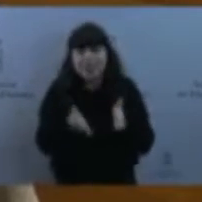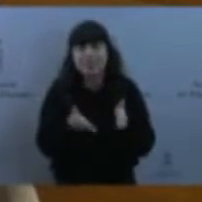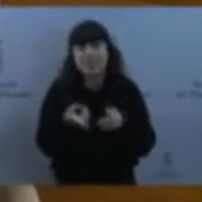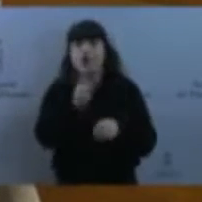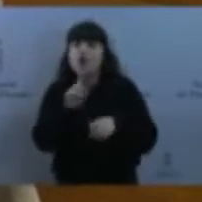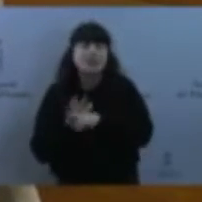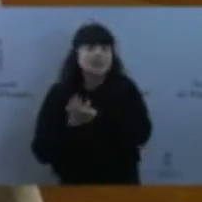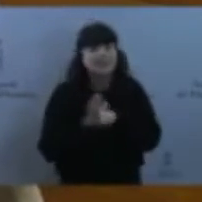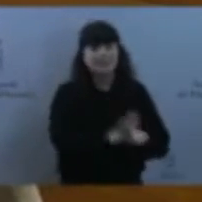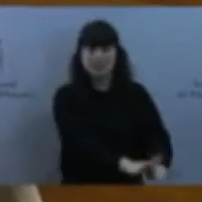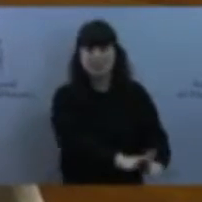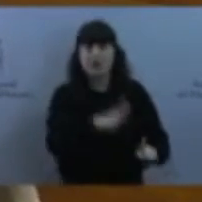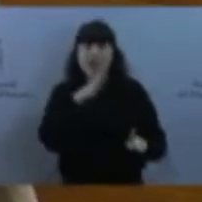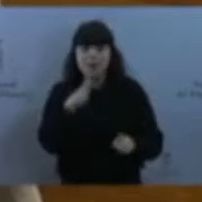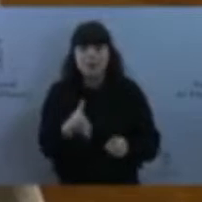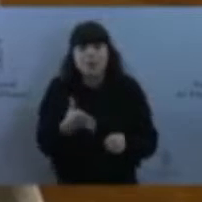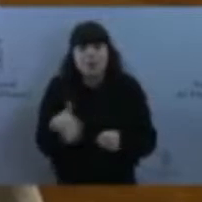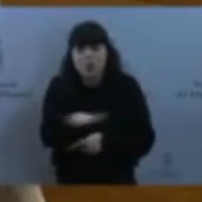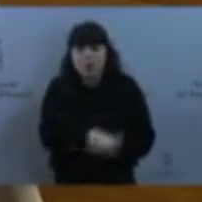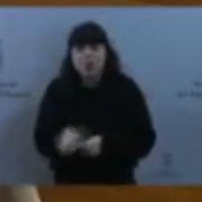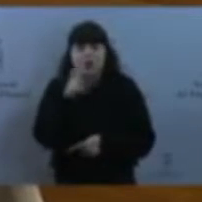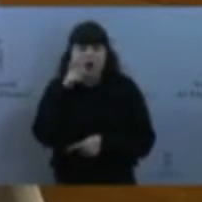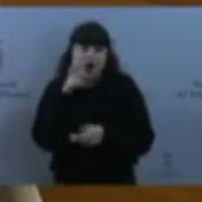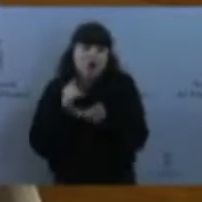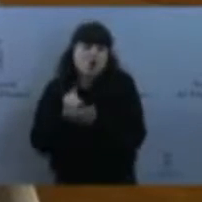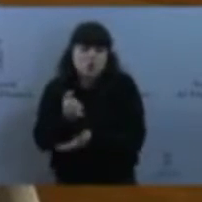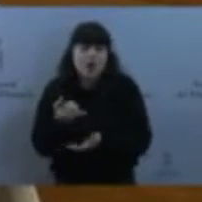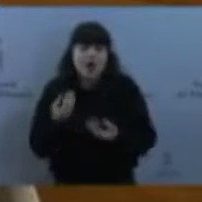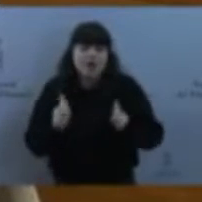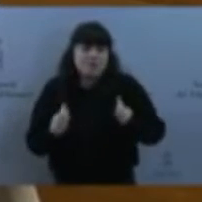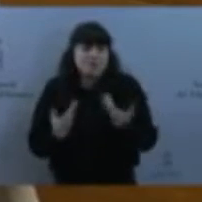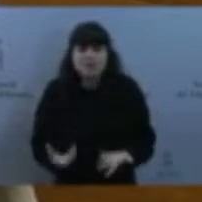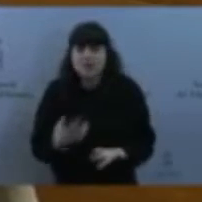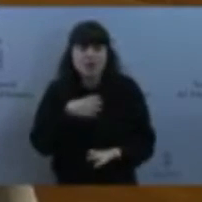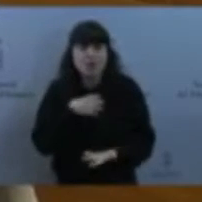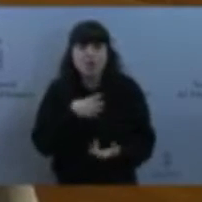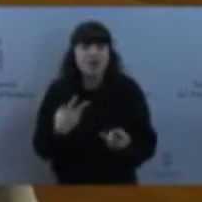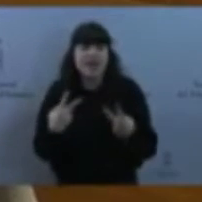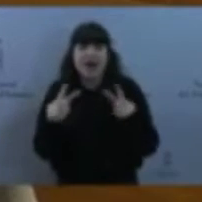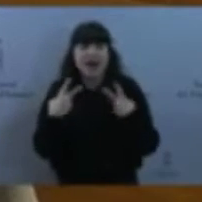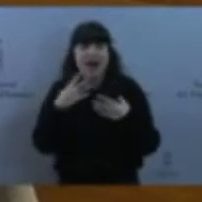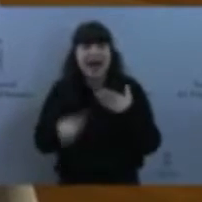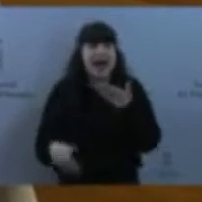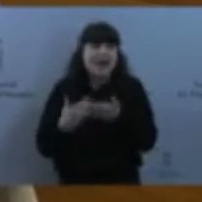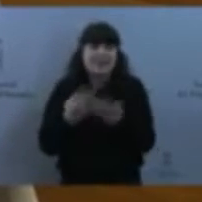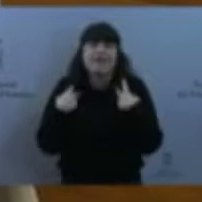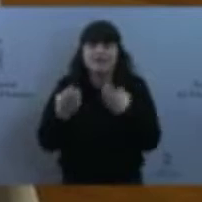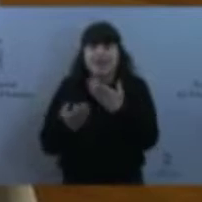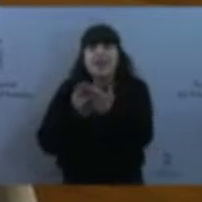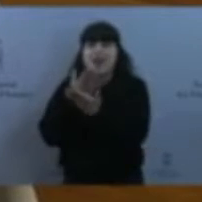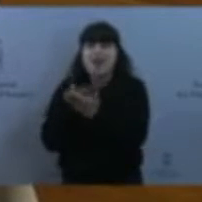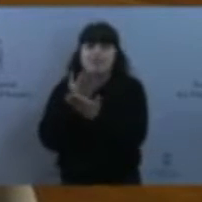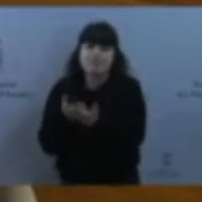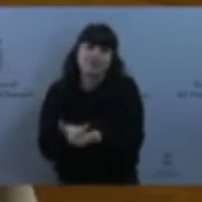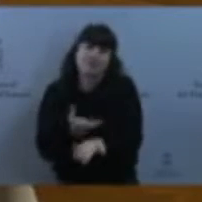las zonas rurales. No se puede llegar, como usted dice, a la Fiscalía para solucionar los problemas. El objetivo, en todo caso, para los